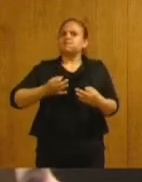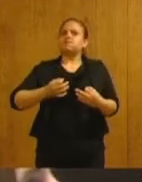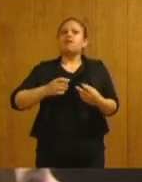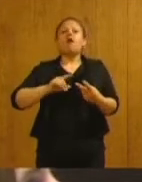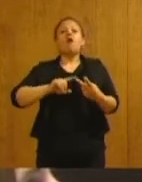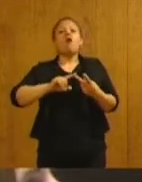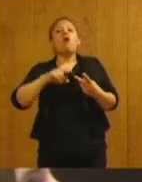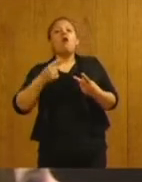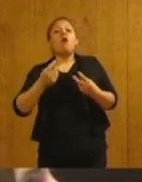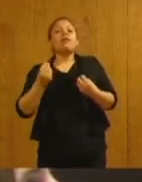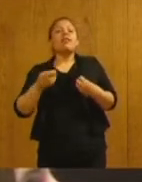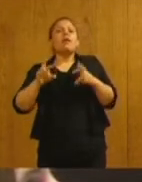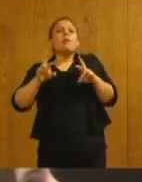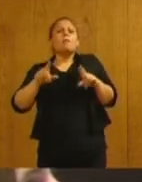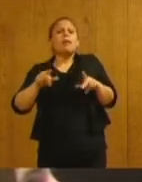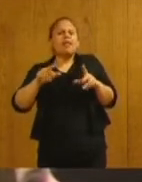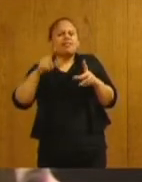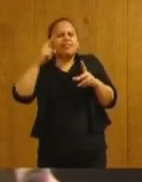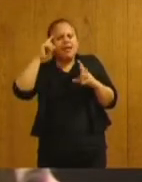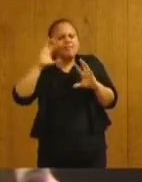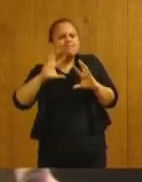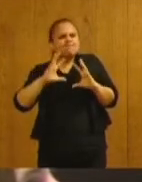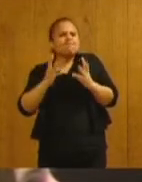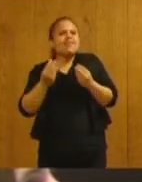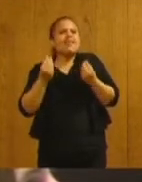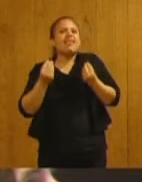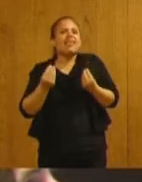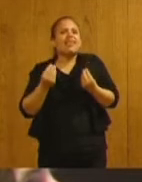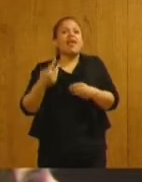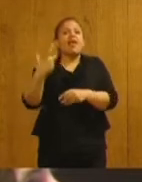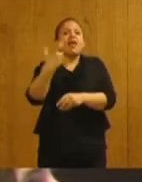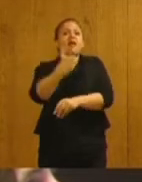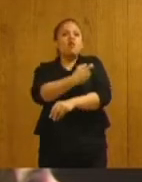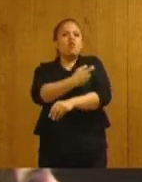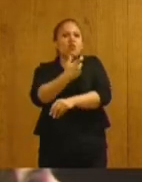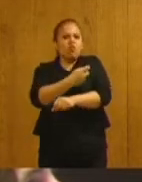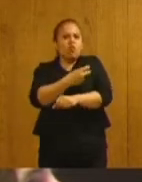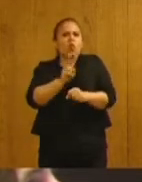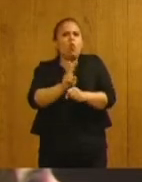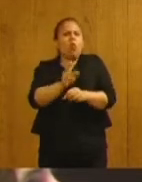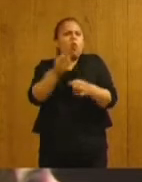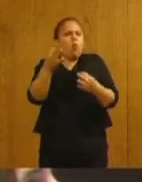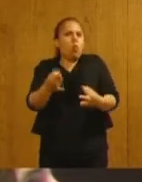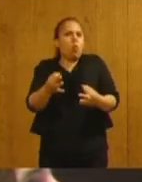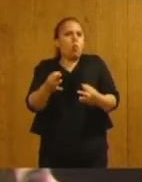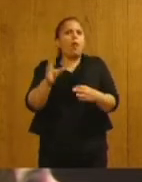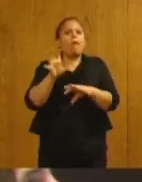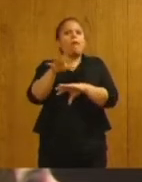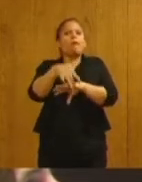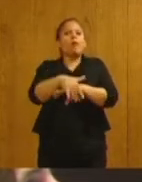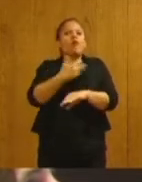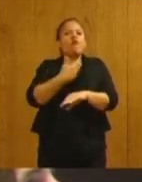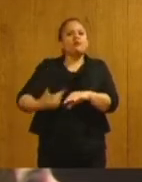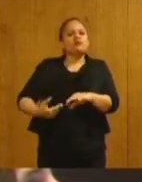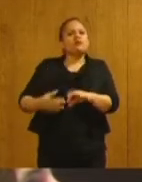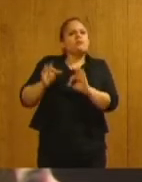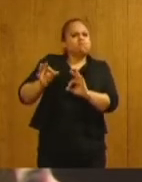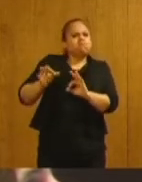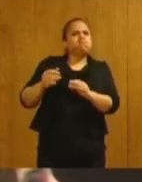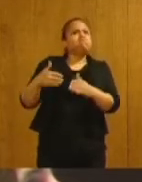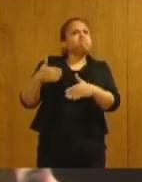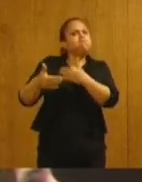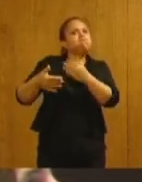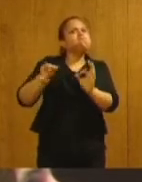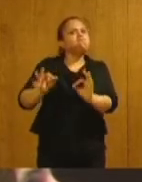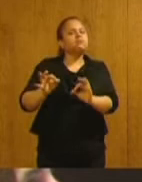estratégico de inmunización llevado adelante por el gobierno provincial. Usted señalaba, señor